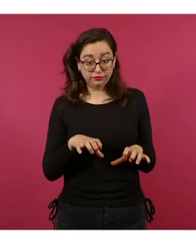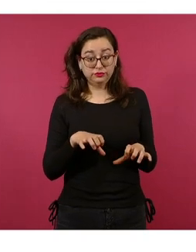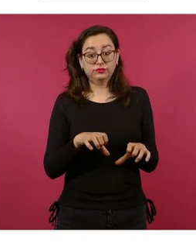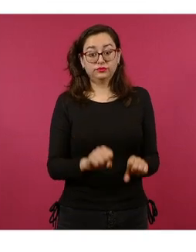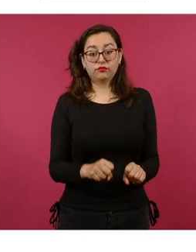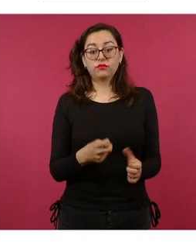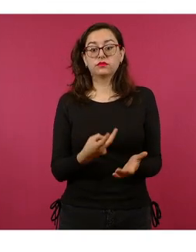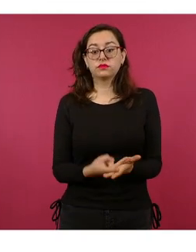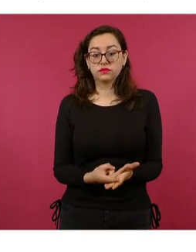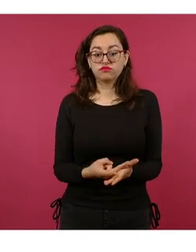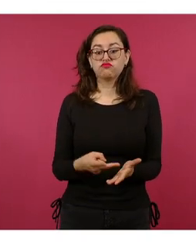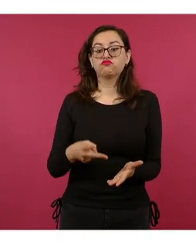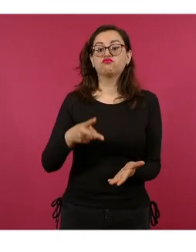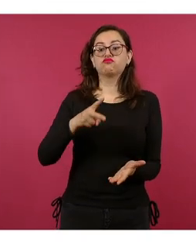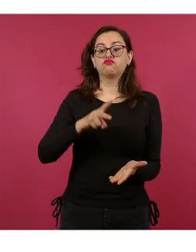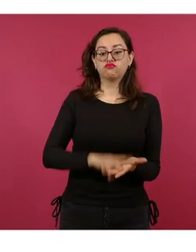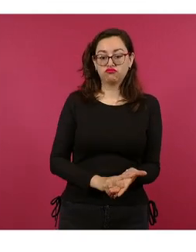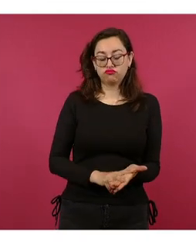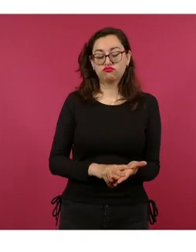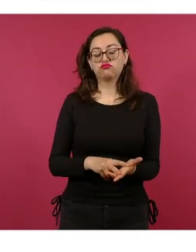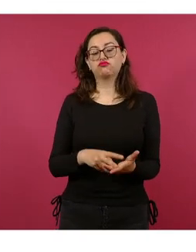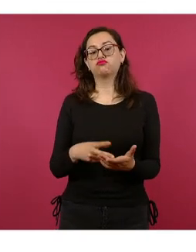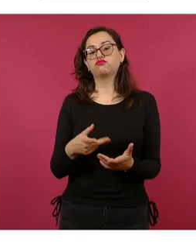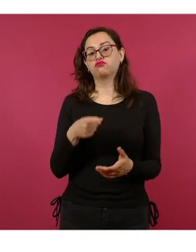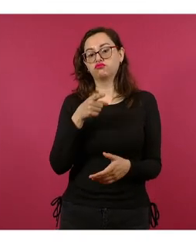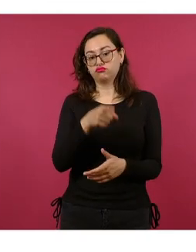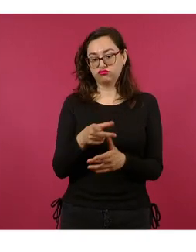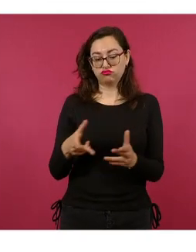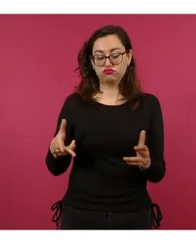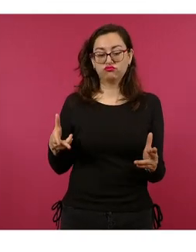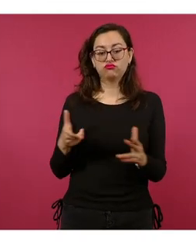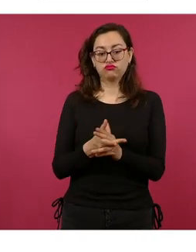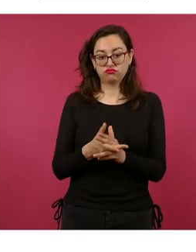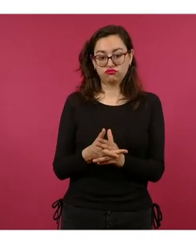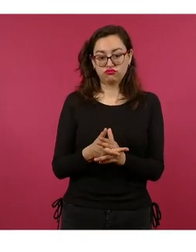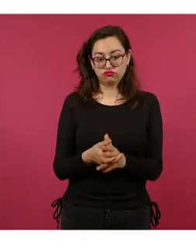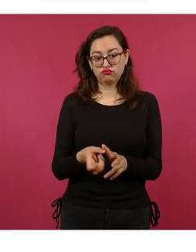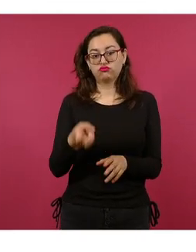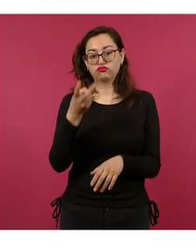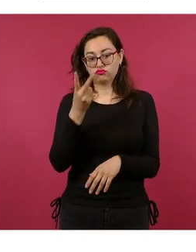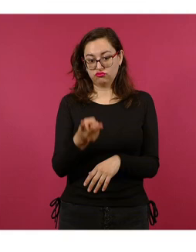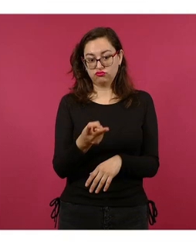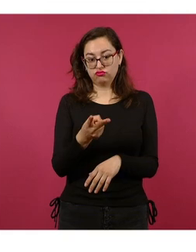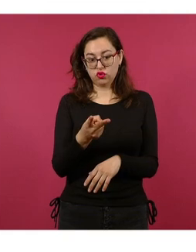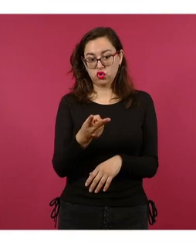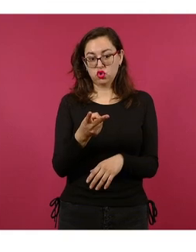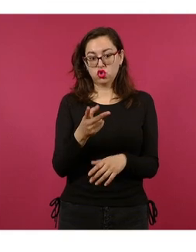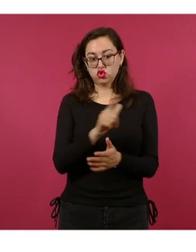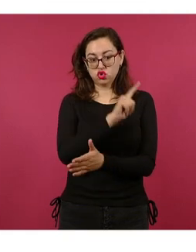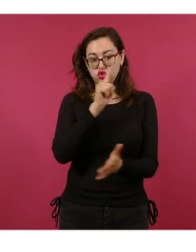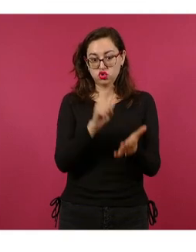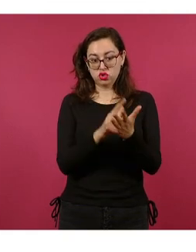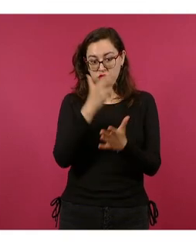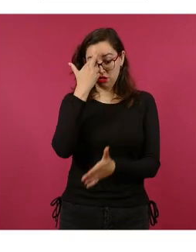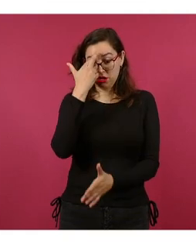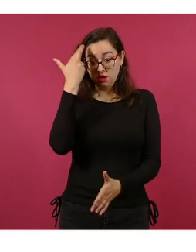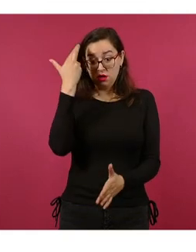de aprehensión por el delito de homicidio en grado de tentativa. Ambos delitos están vinculados con el